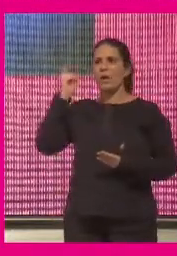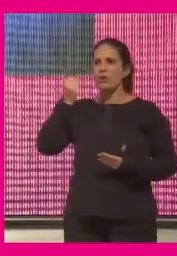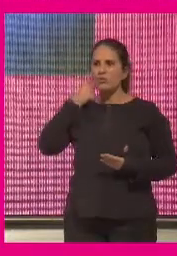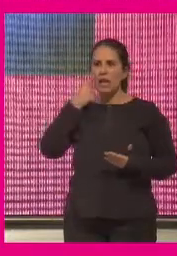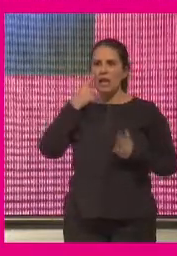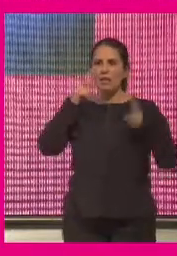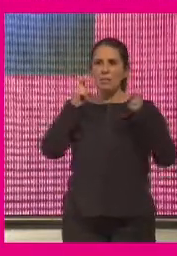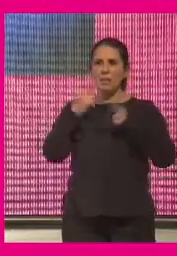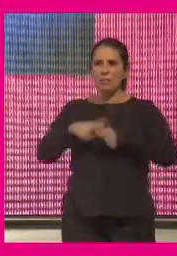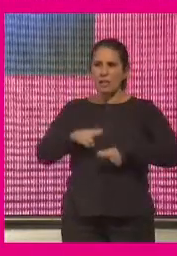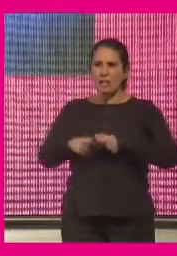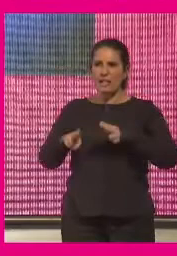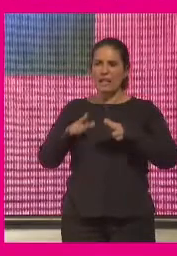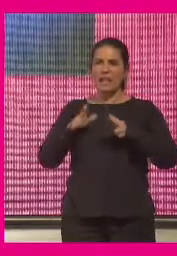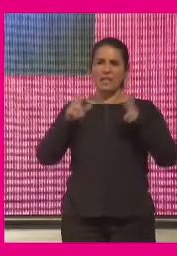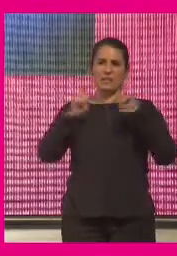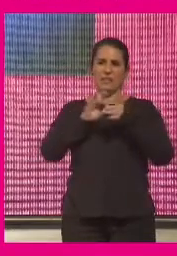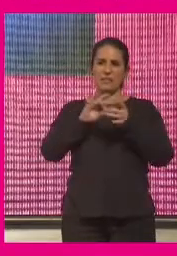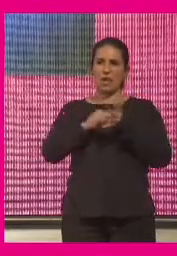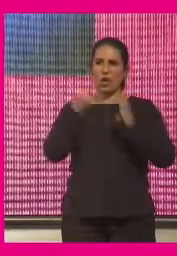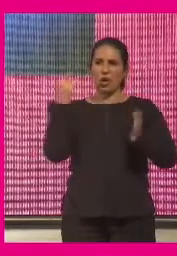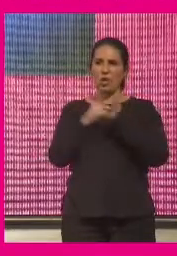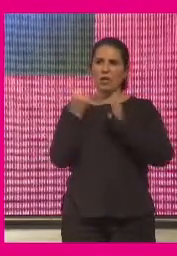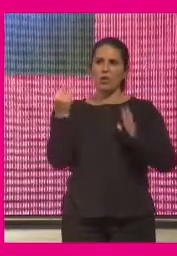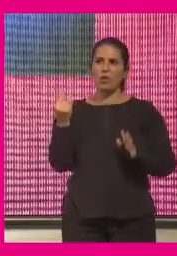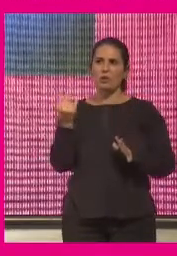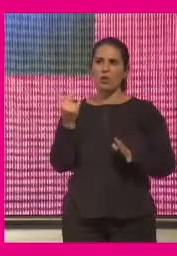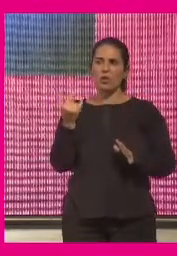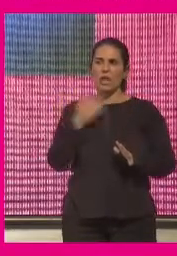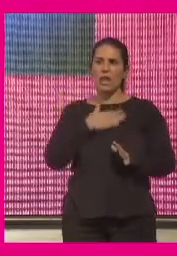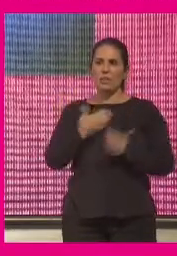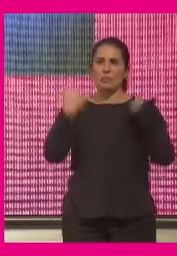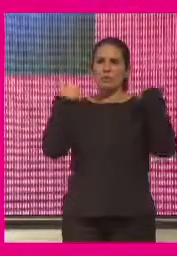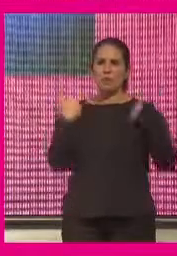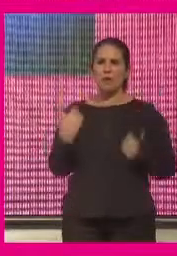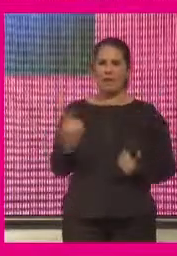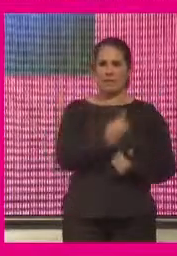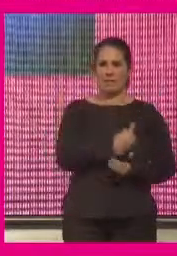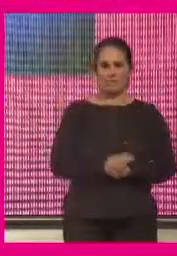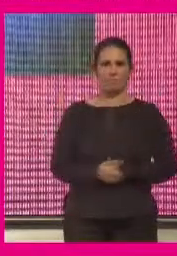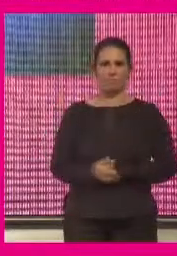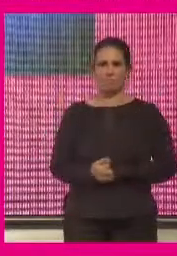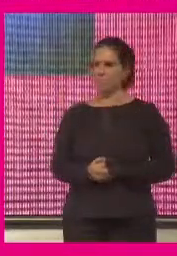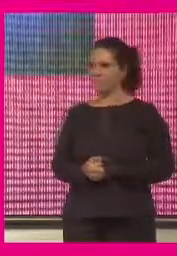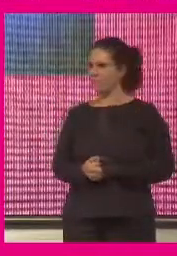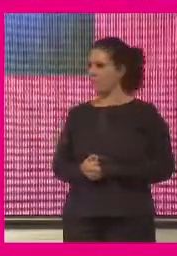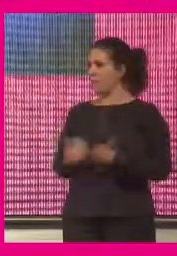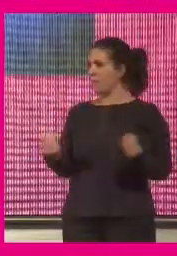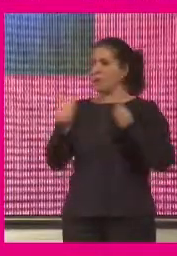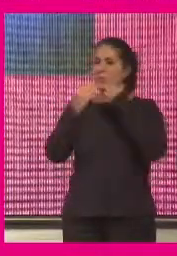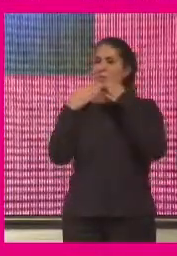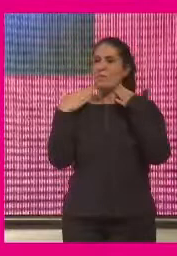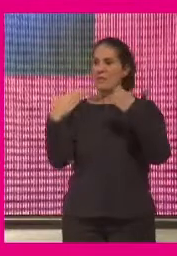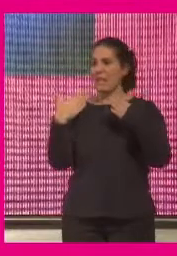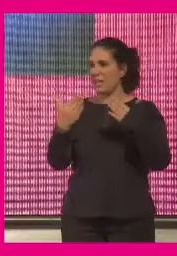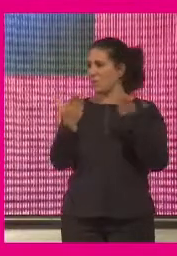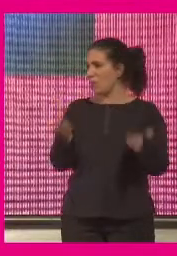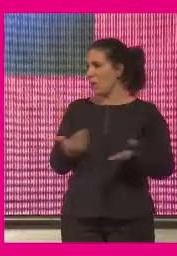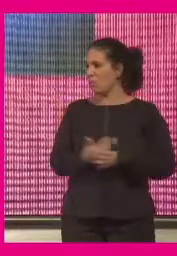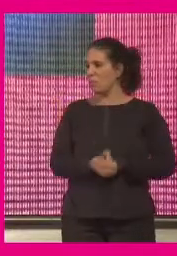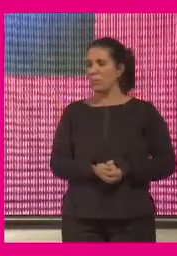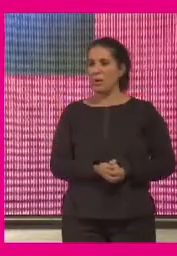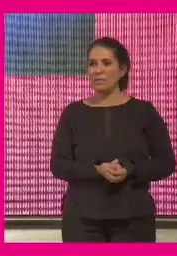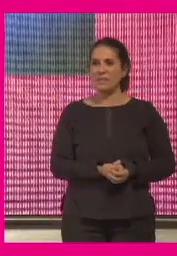que se hacen políticas y a las empresas tecnológicas donde están nuestros principios y valores como sociedad que queremos preservar Muchísimas gracias bueno pues